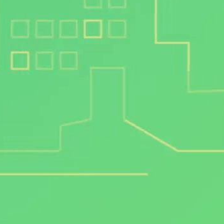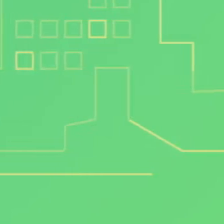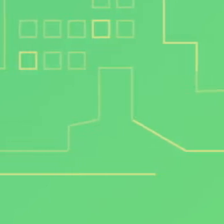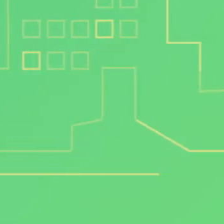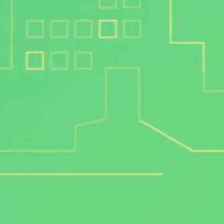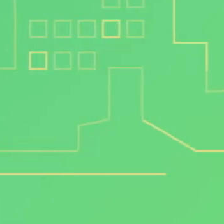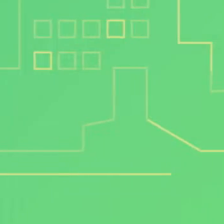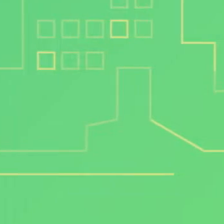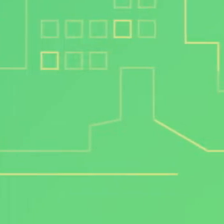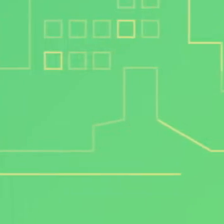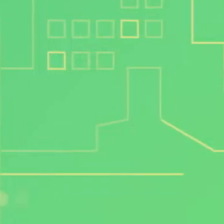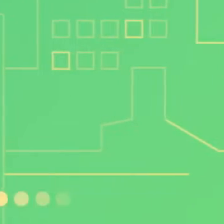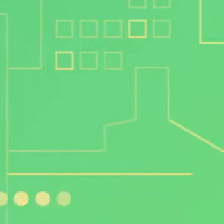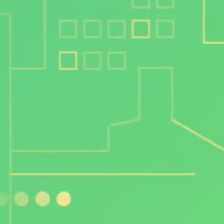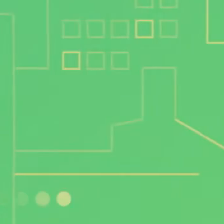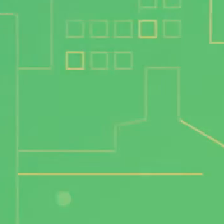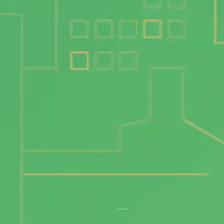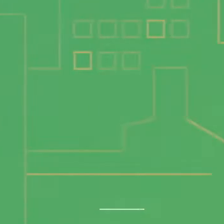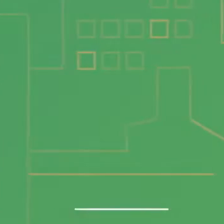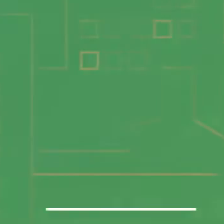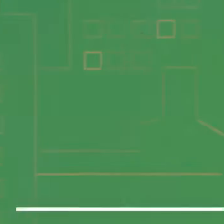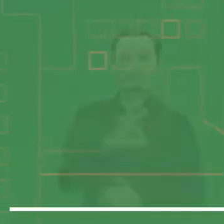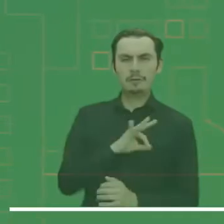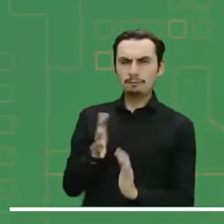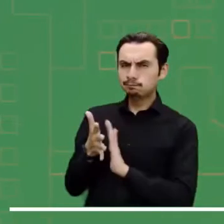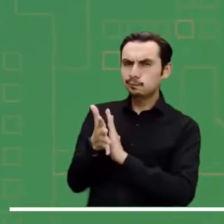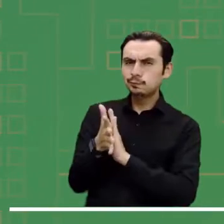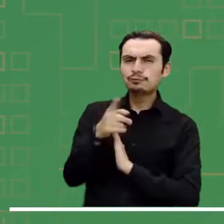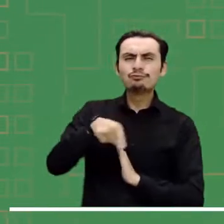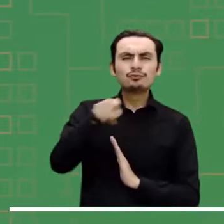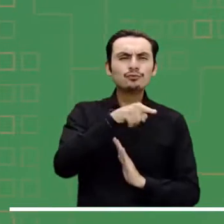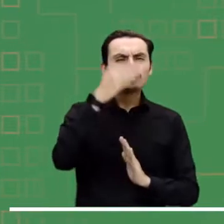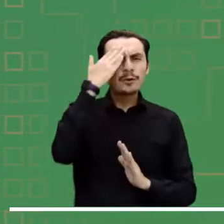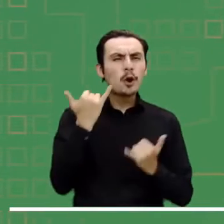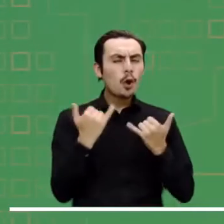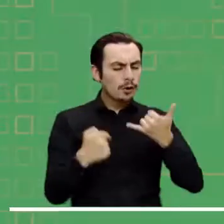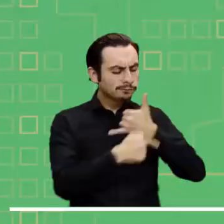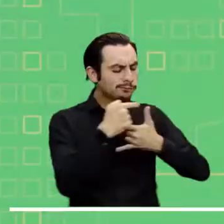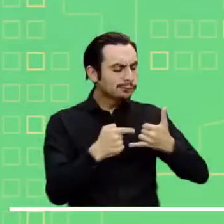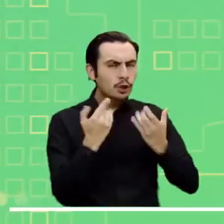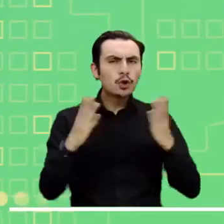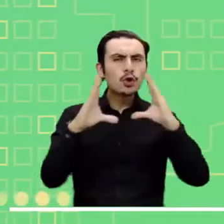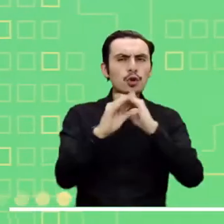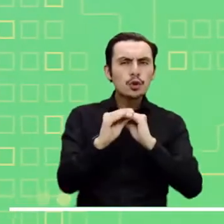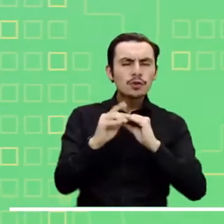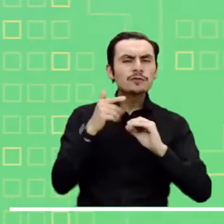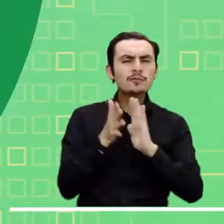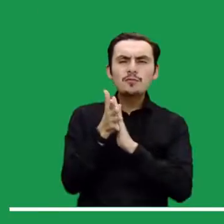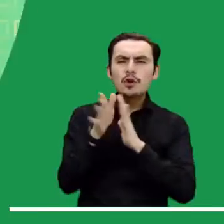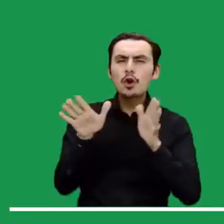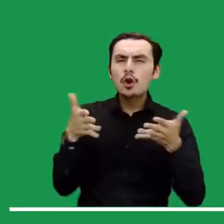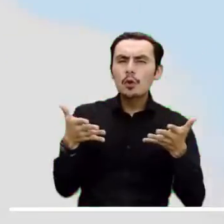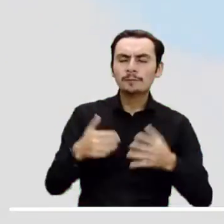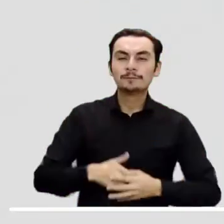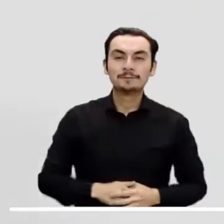Llegamos al final de este sábado con la información meteorológica de la noche de hoy y la madrugada del domingo.